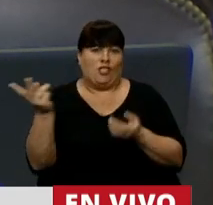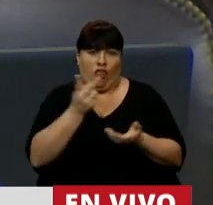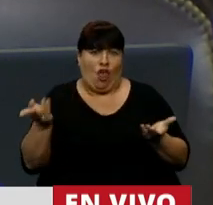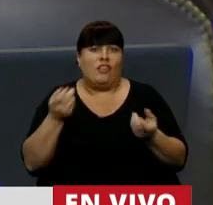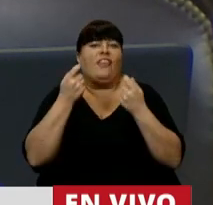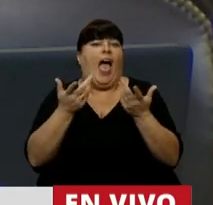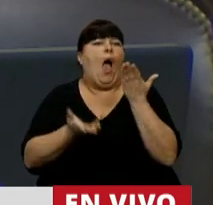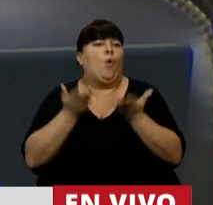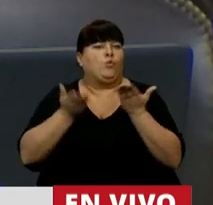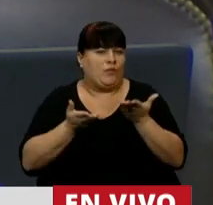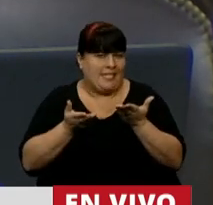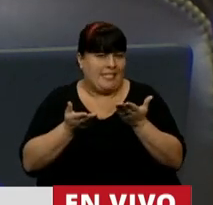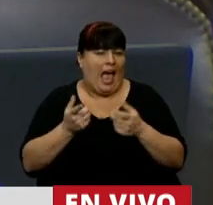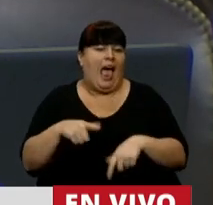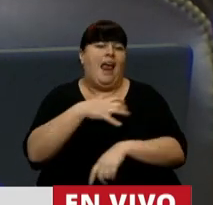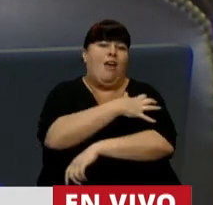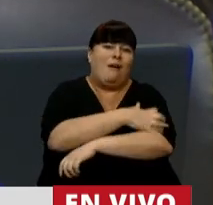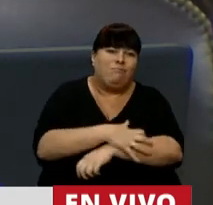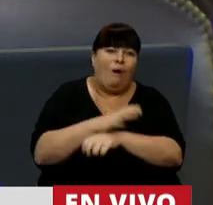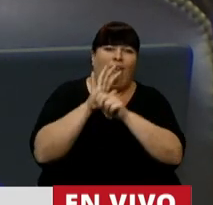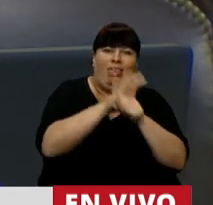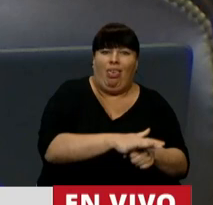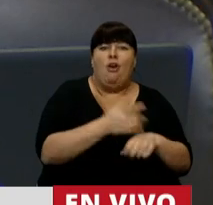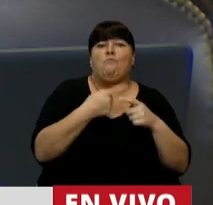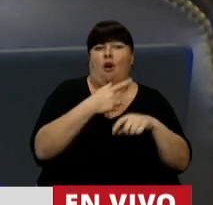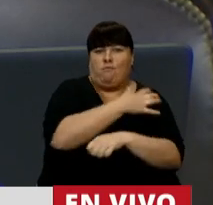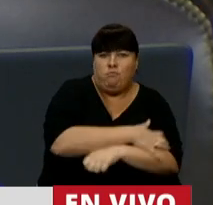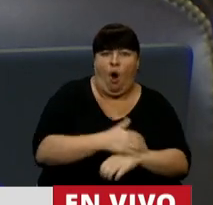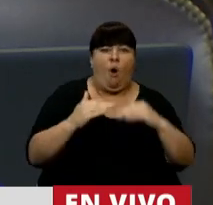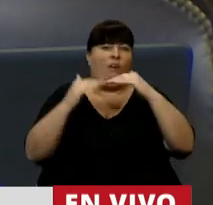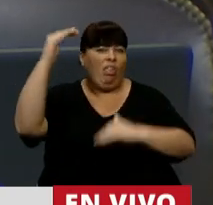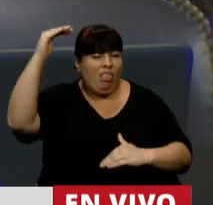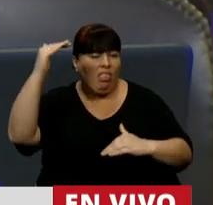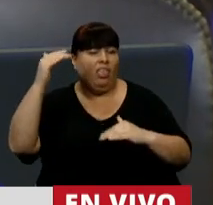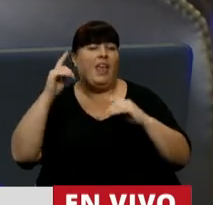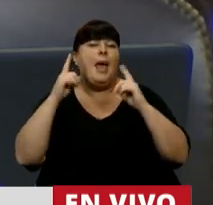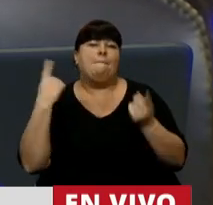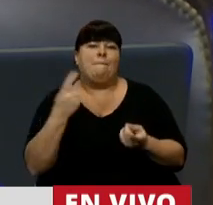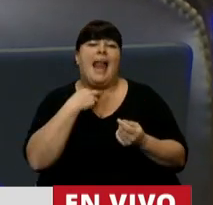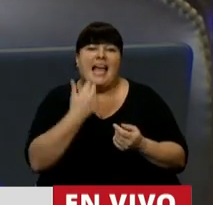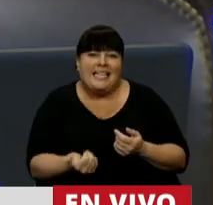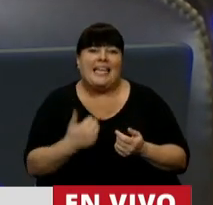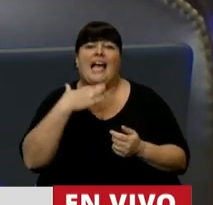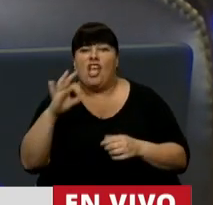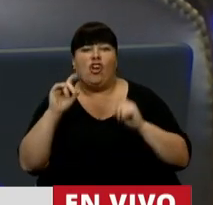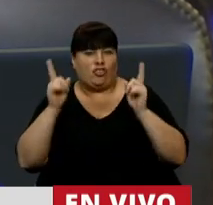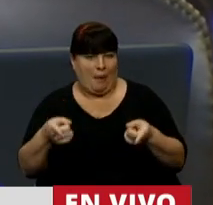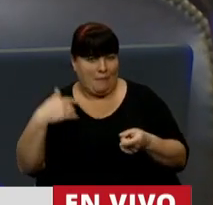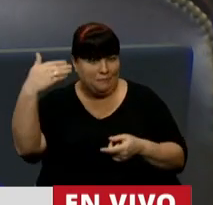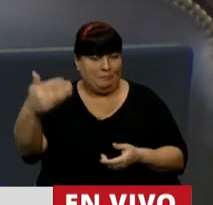vienen a ser justicia, entre las más vulneradas, por la pobreza, por la inequidad, para nuestras hijas e hijos.